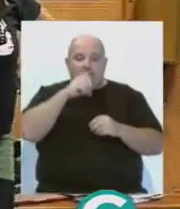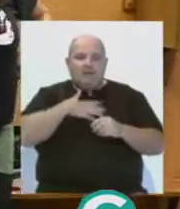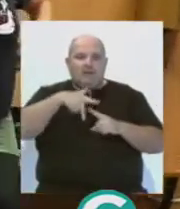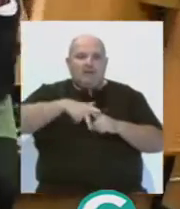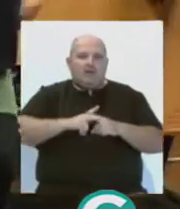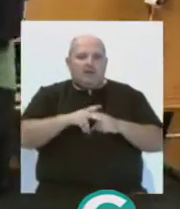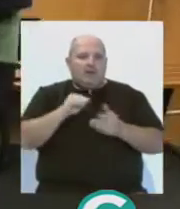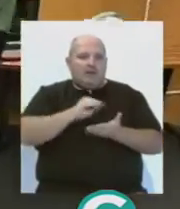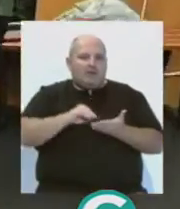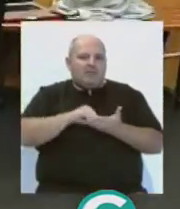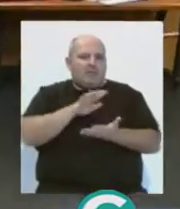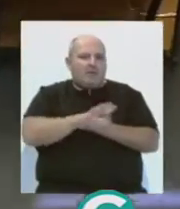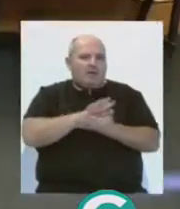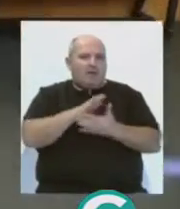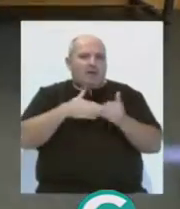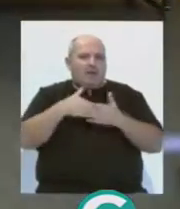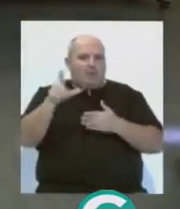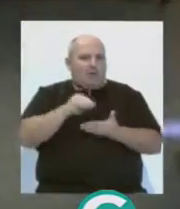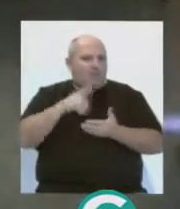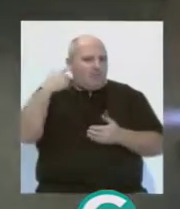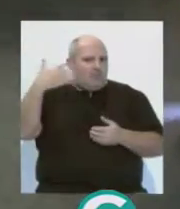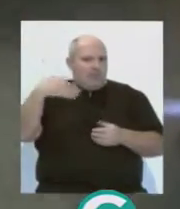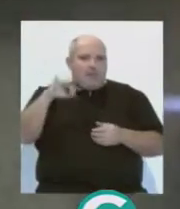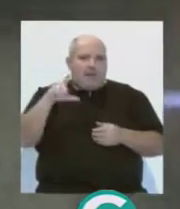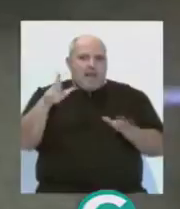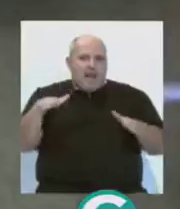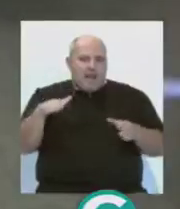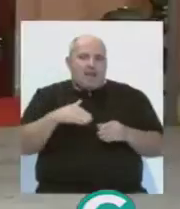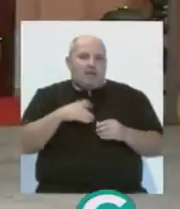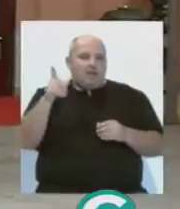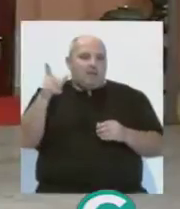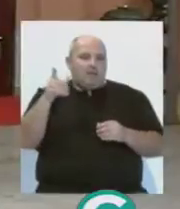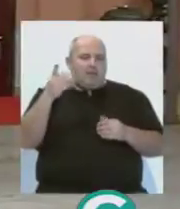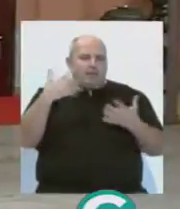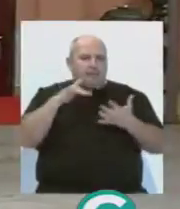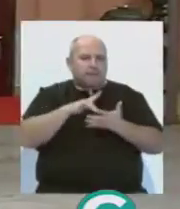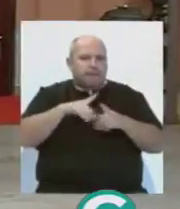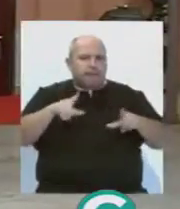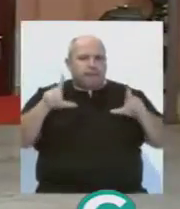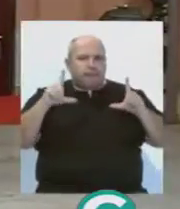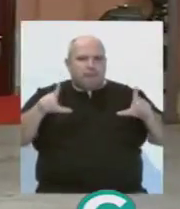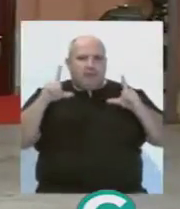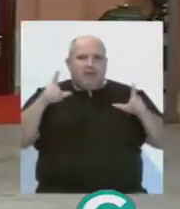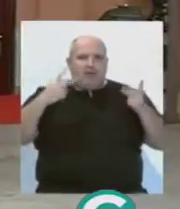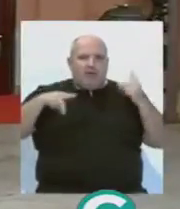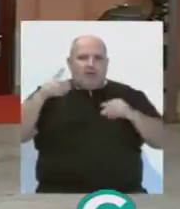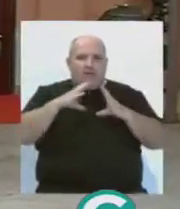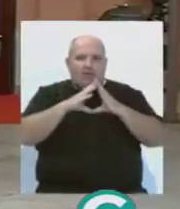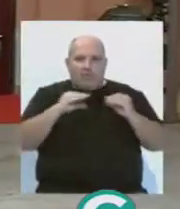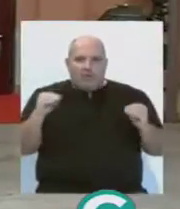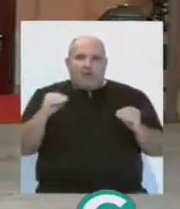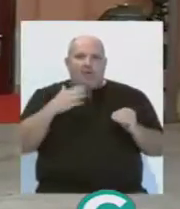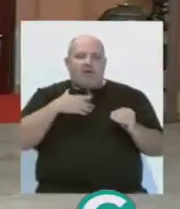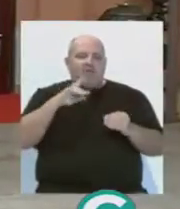el taller de escritura flamenca, a cargo del autor Miguel Ángel García Eluef. Y entre las actuaciones destacadas está el ballet flamenco de Andalucía